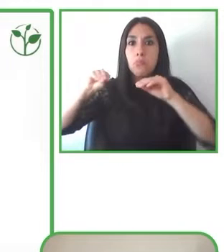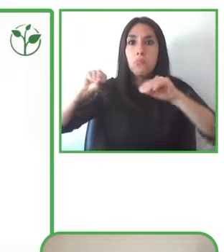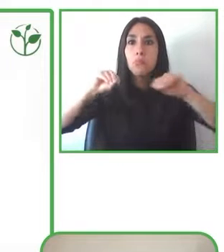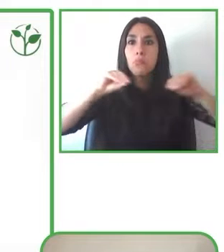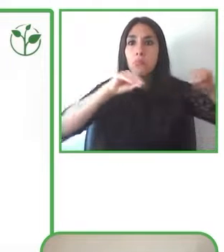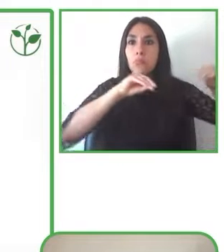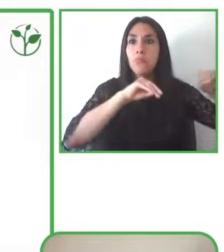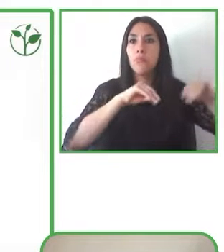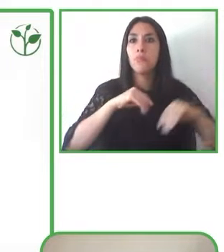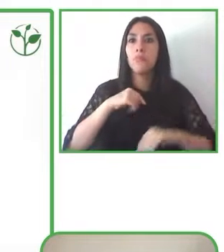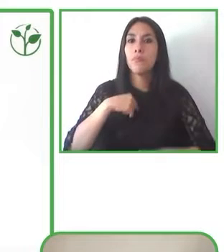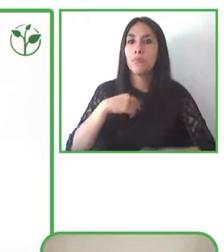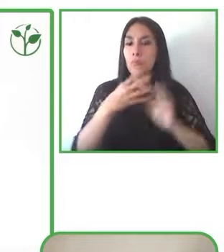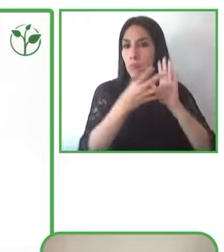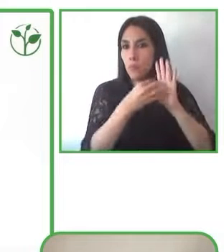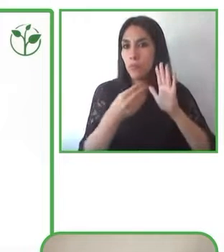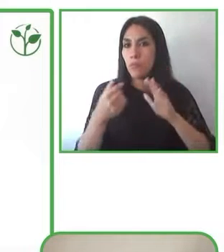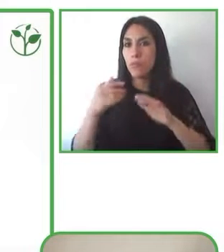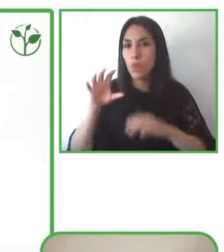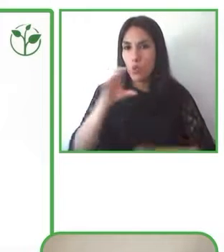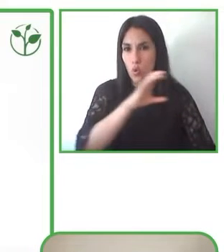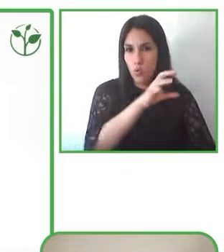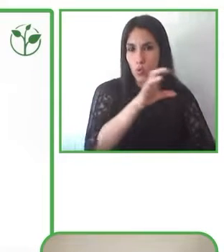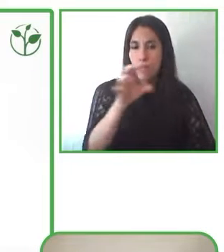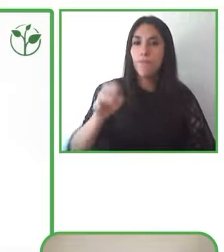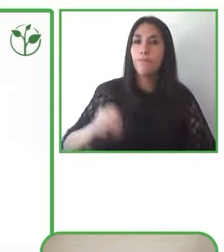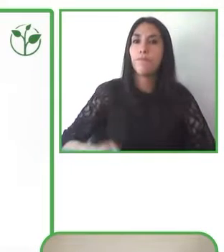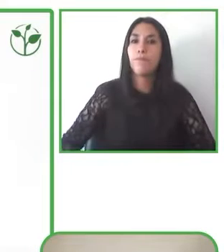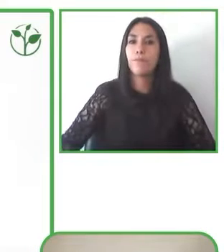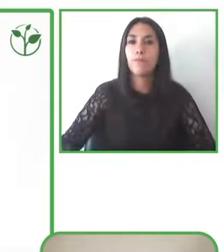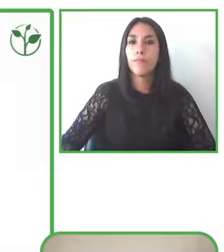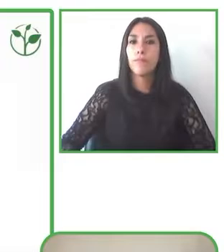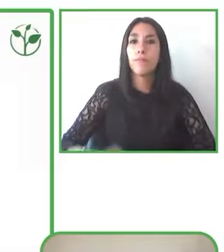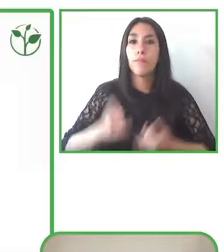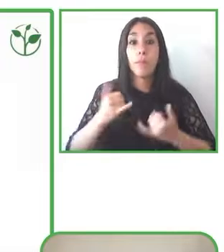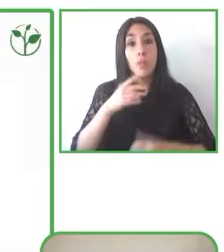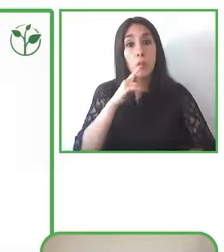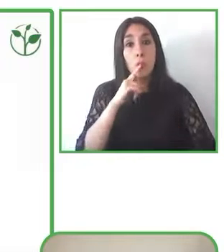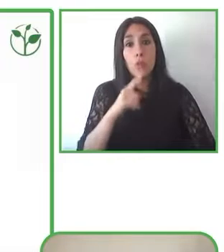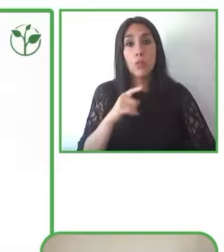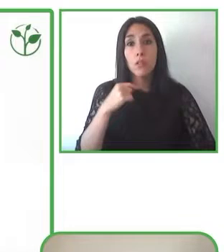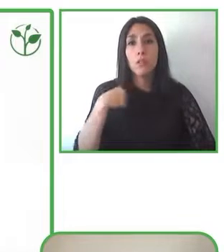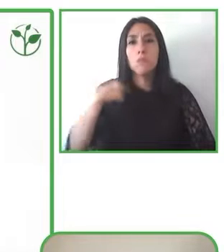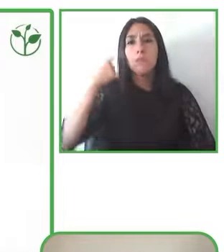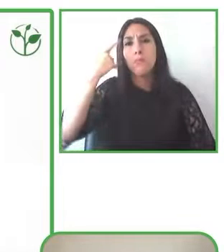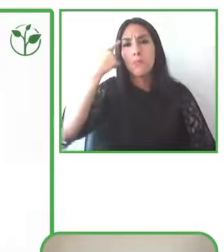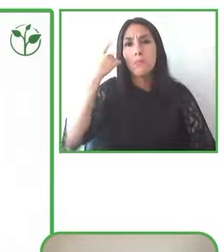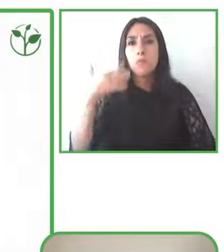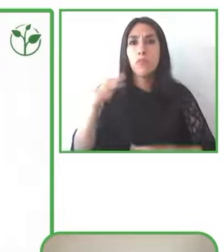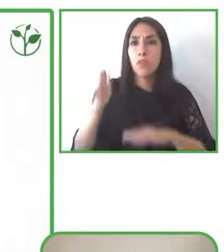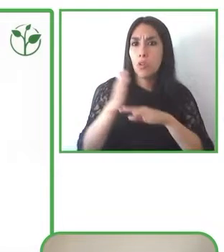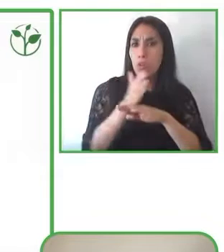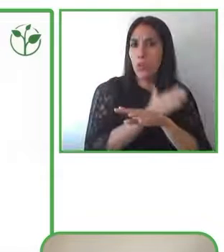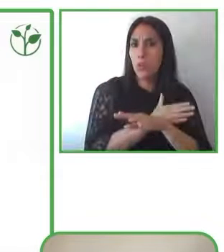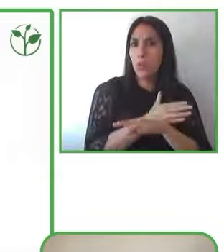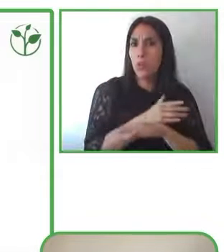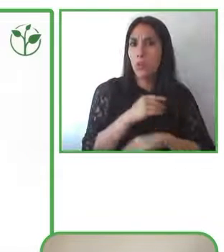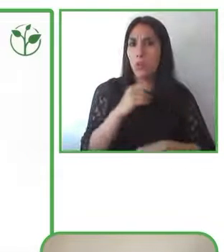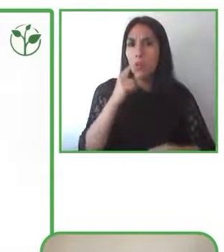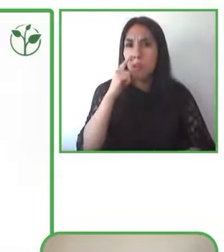pero creo que es importante antes de insistir en la normativa entender muy bien el concepto porque luego si no las normativas no se aplican bien